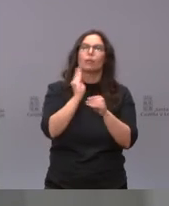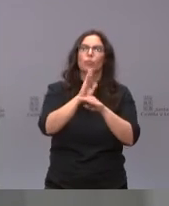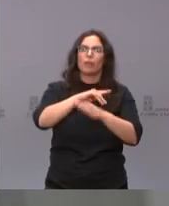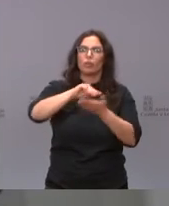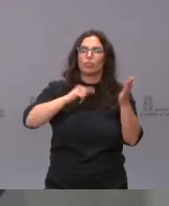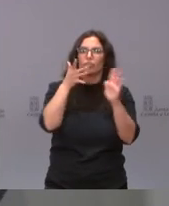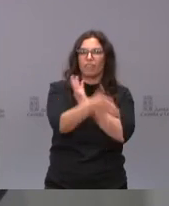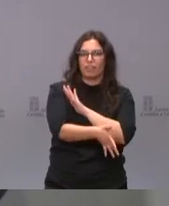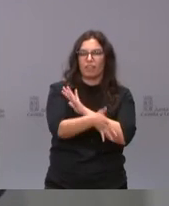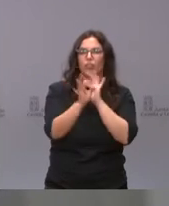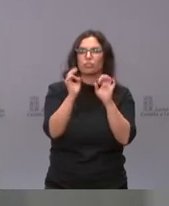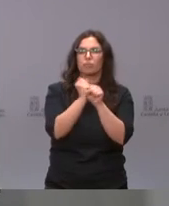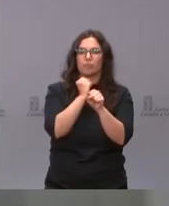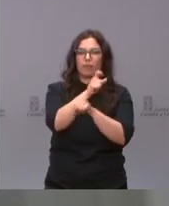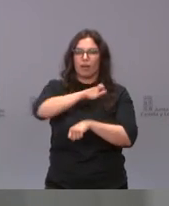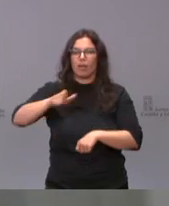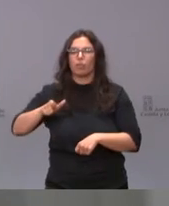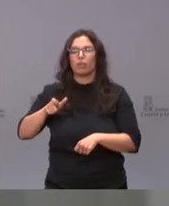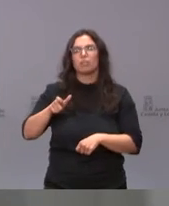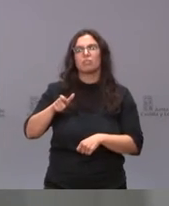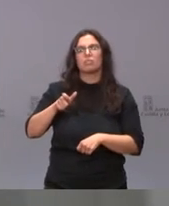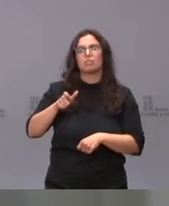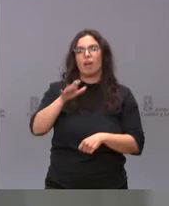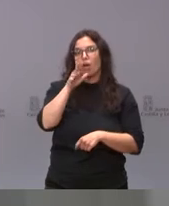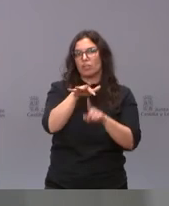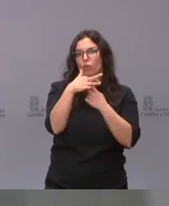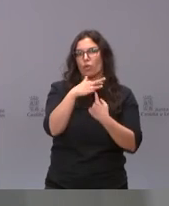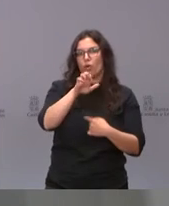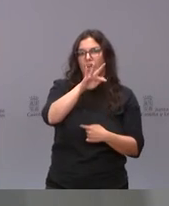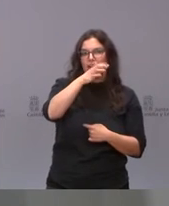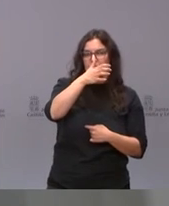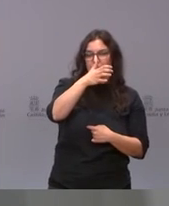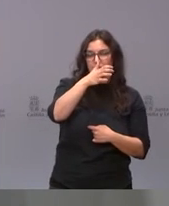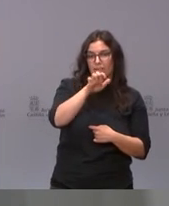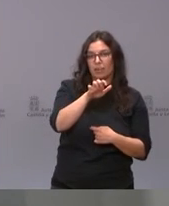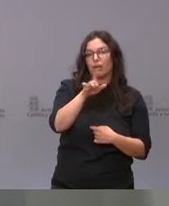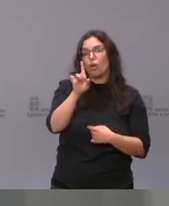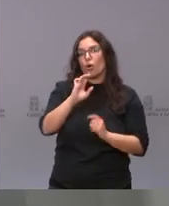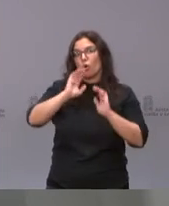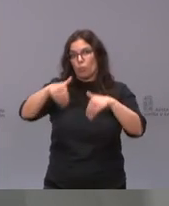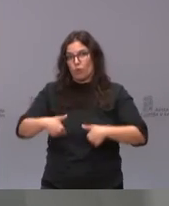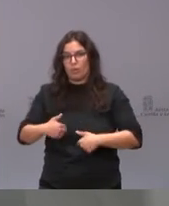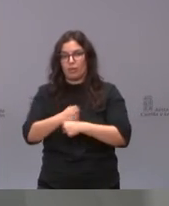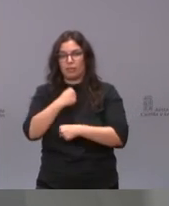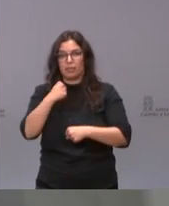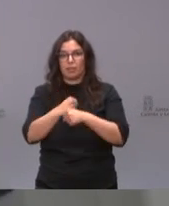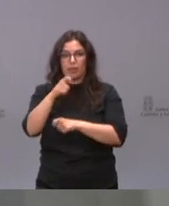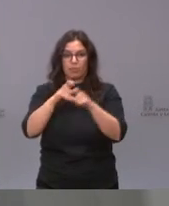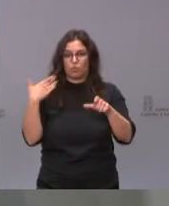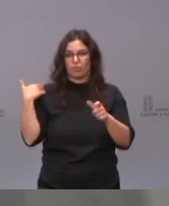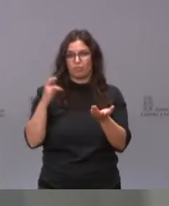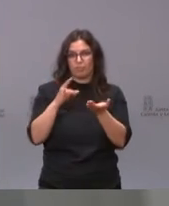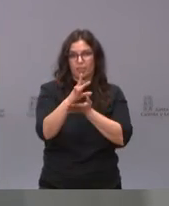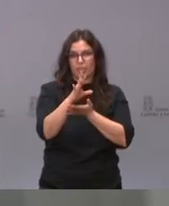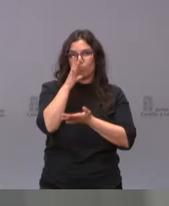indefinida de trabajadores en ERTE o de la reincorporación de trabajadores que han sido despedidos